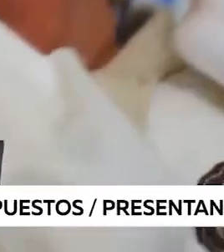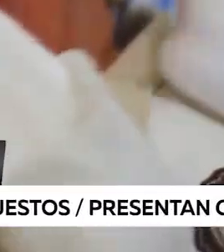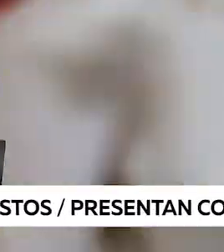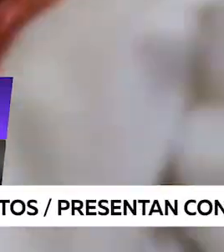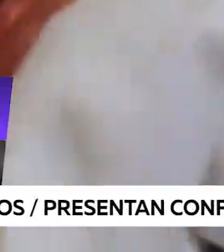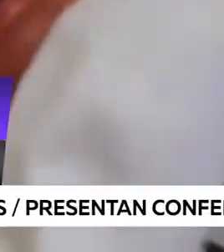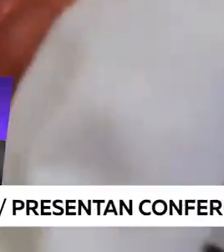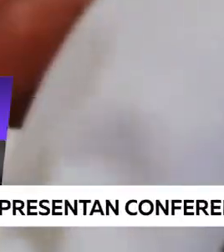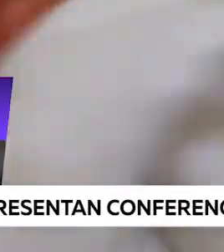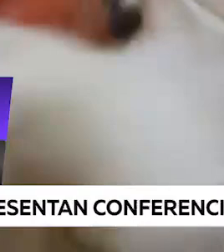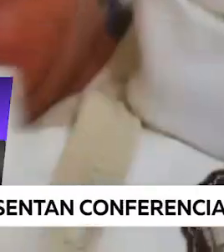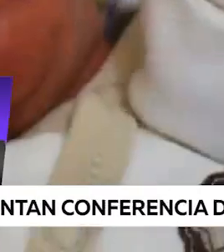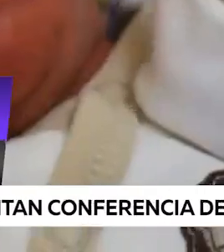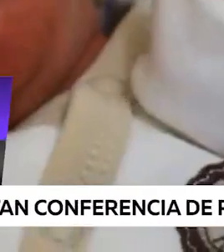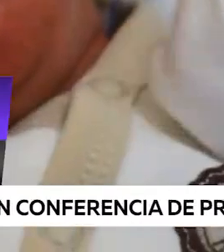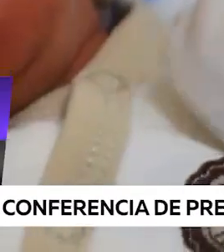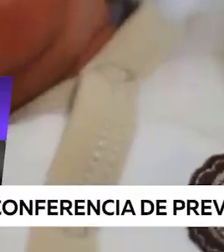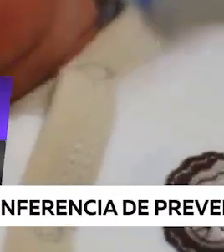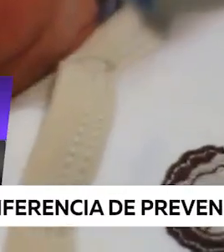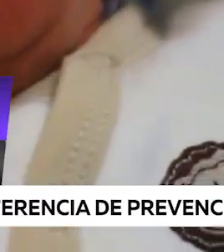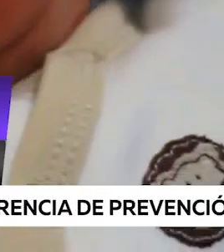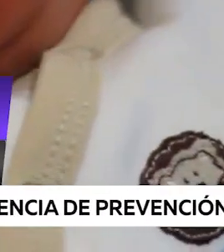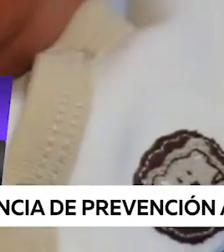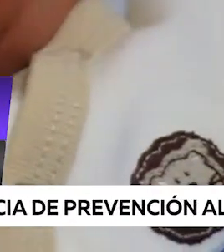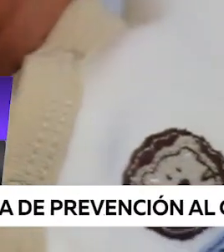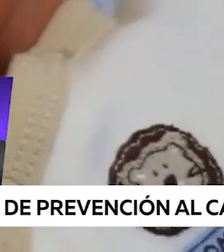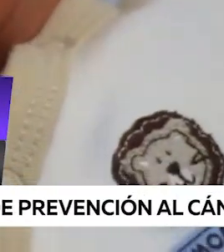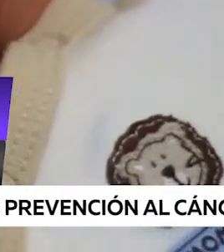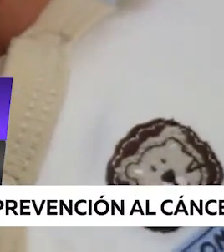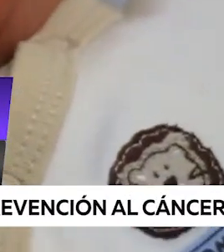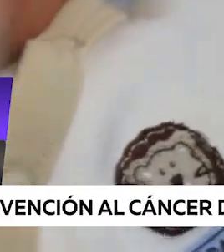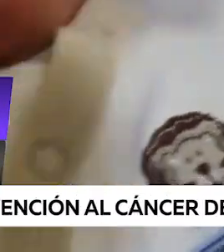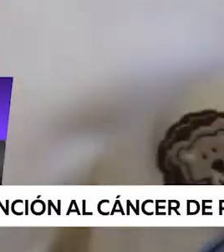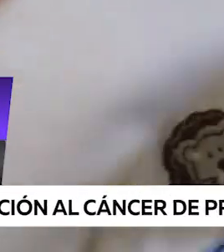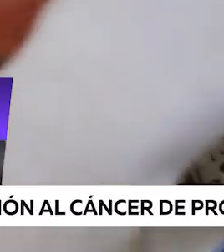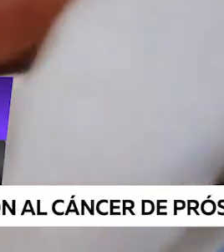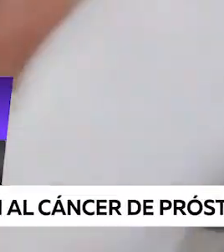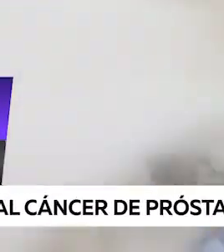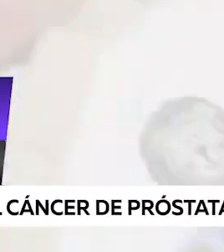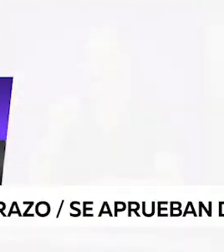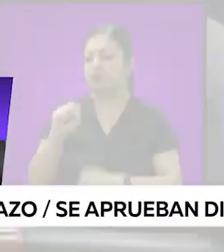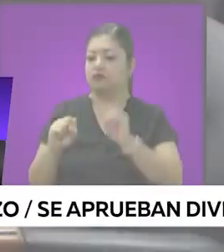octubre de cada año como Día Estatal de la Concientización sobre Muerte Gestional Hiperinatal.